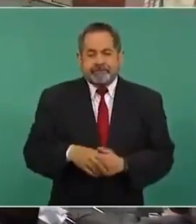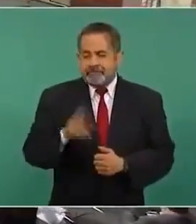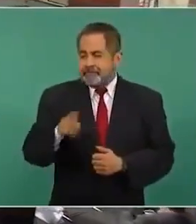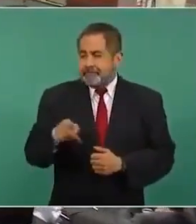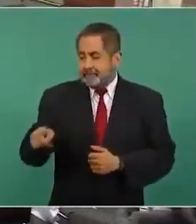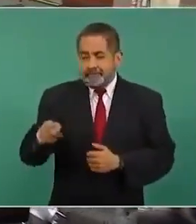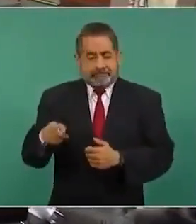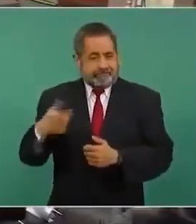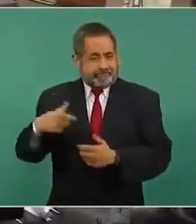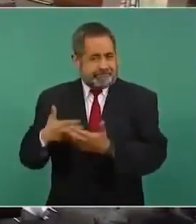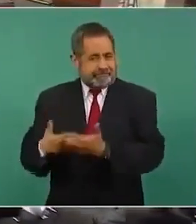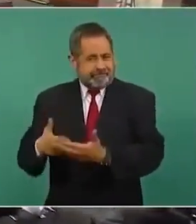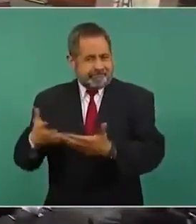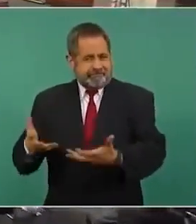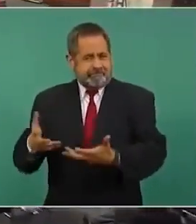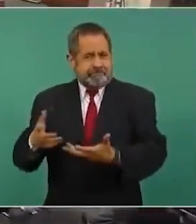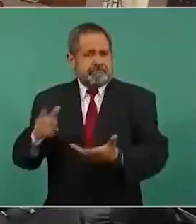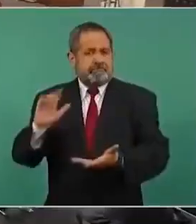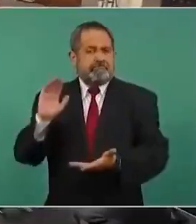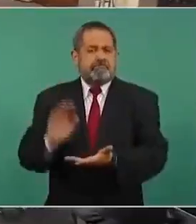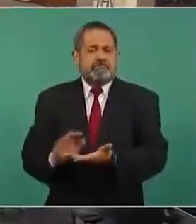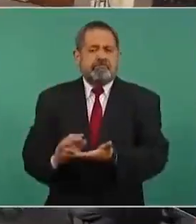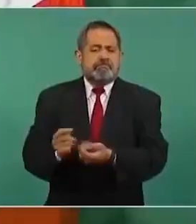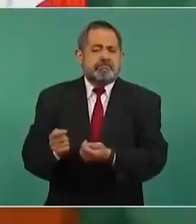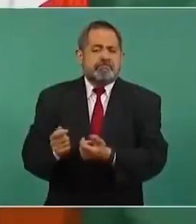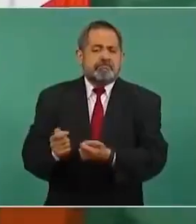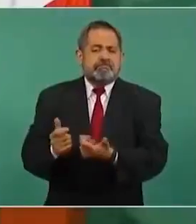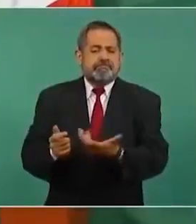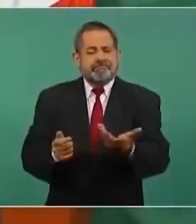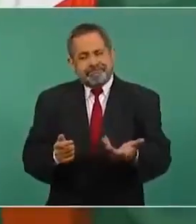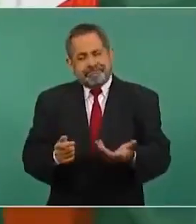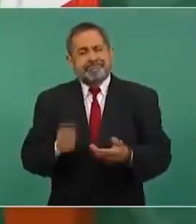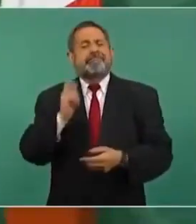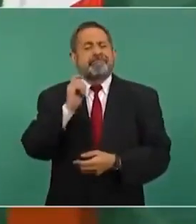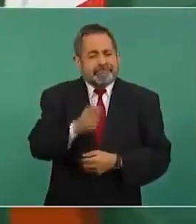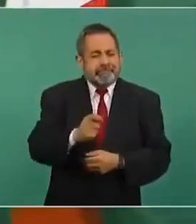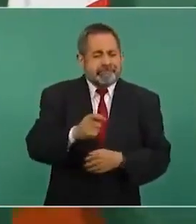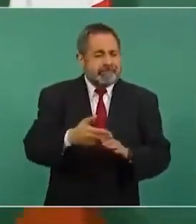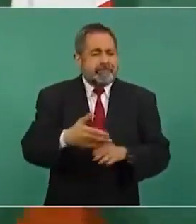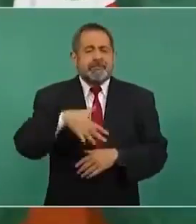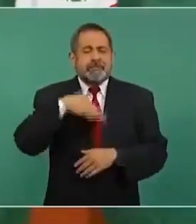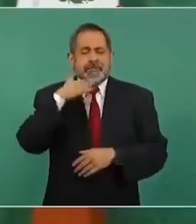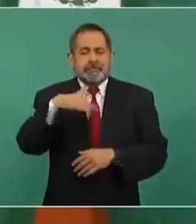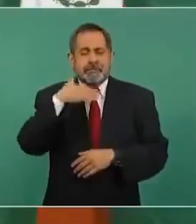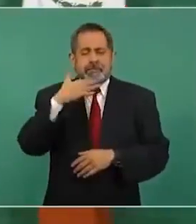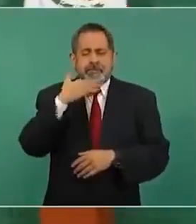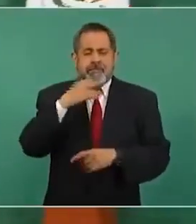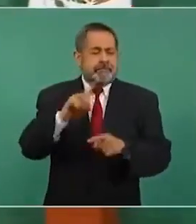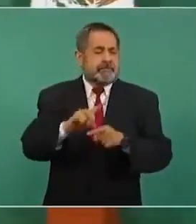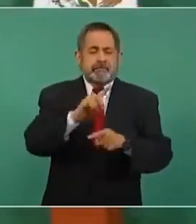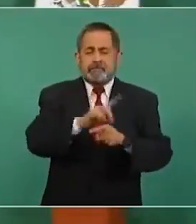muy poco lo que quedaba. O sea que esto de la corrupción